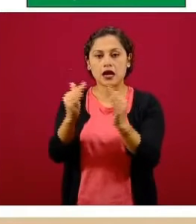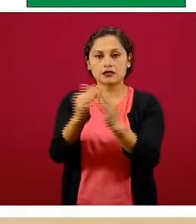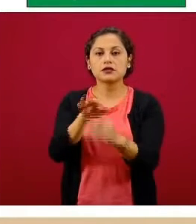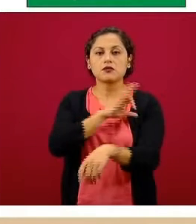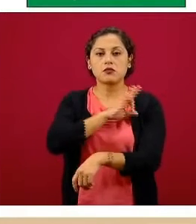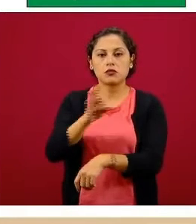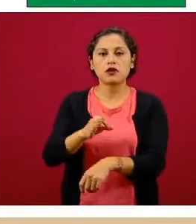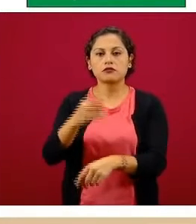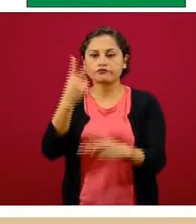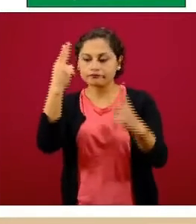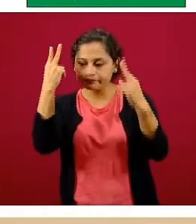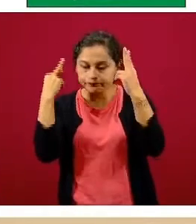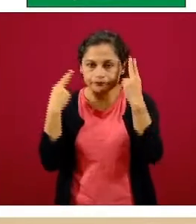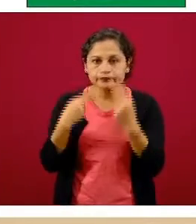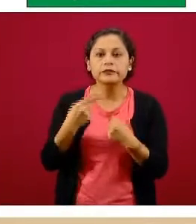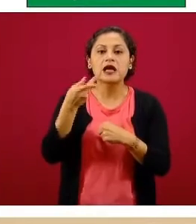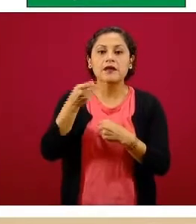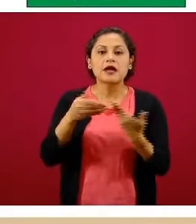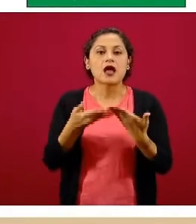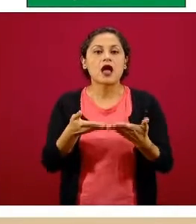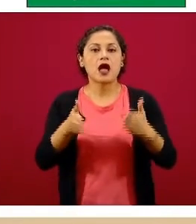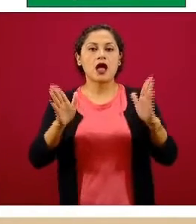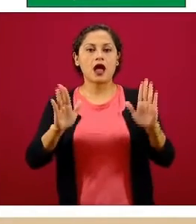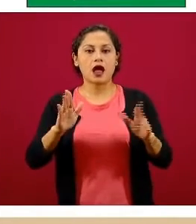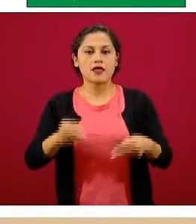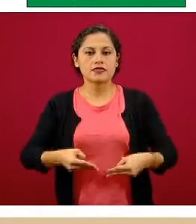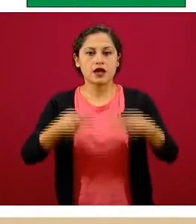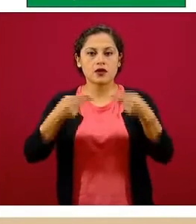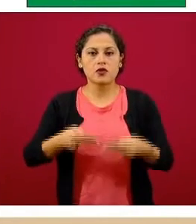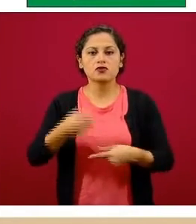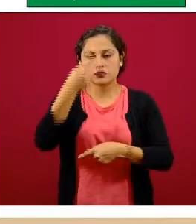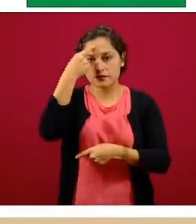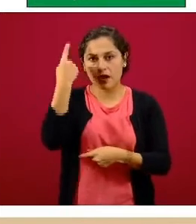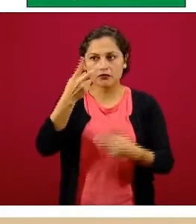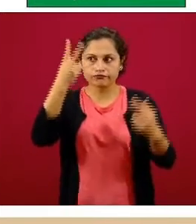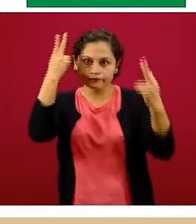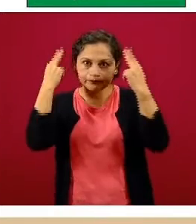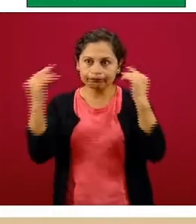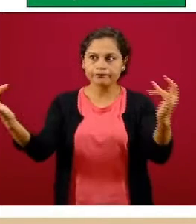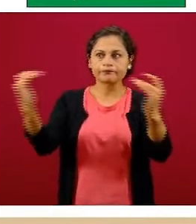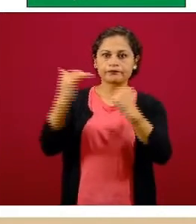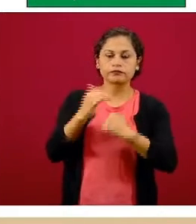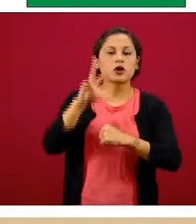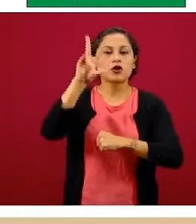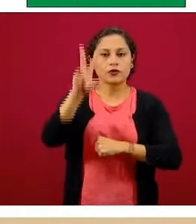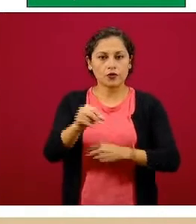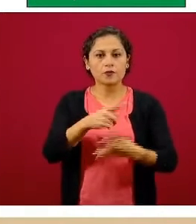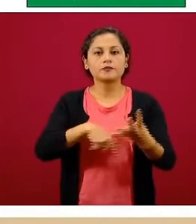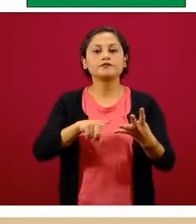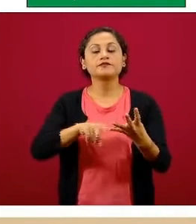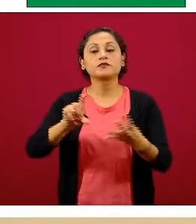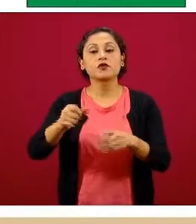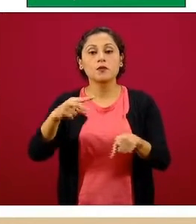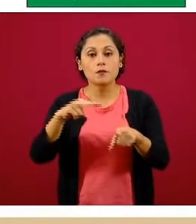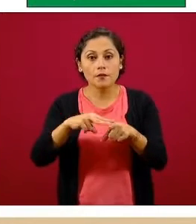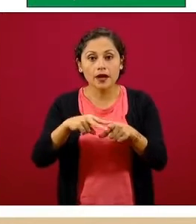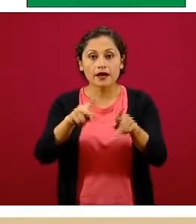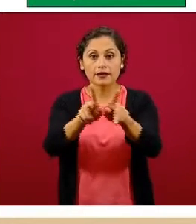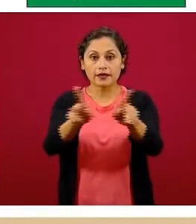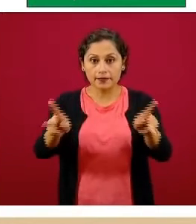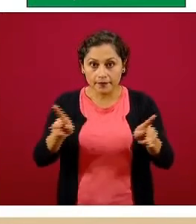es que no abran todavía los locales en donde se dan este tipo de servicios. Parques, plazas, espacios públicos